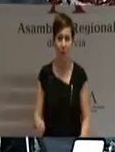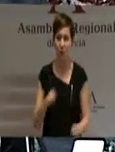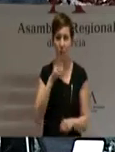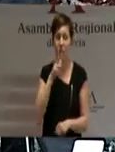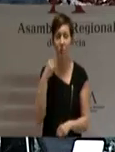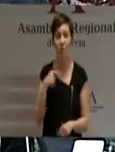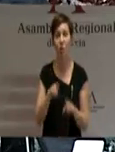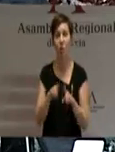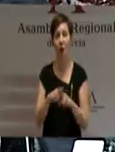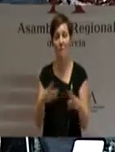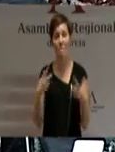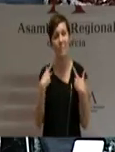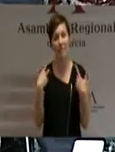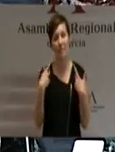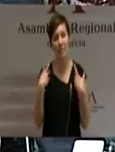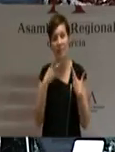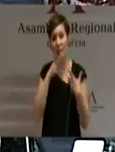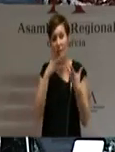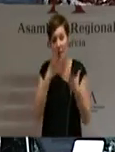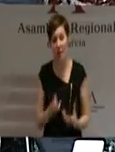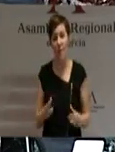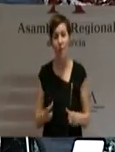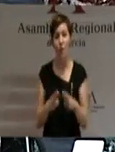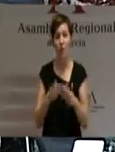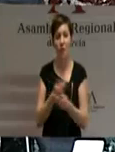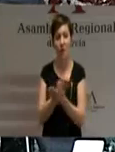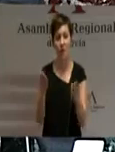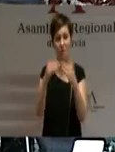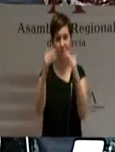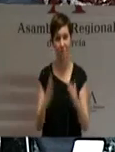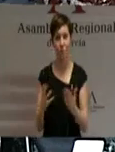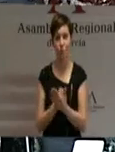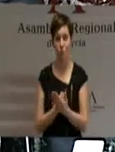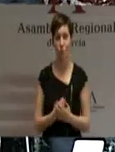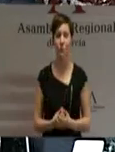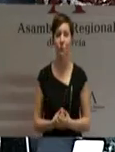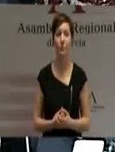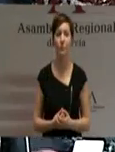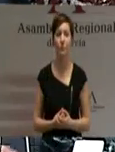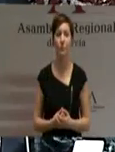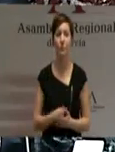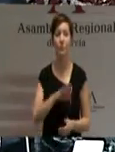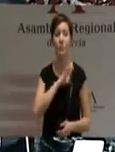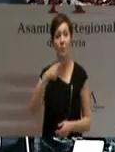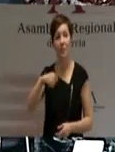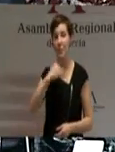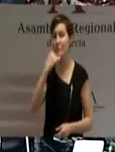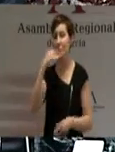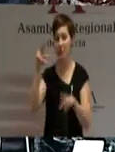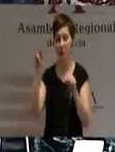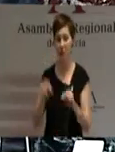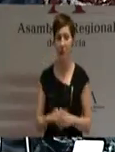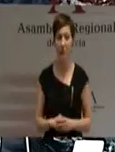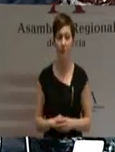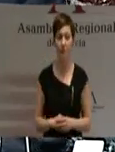las víctimas del drama sufrido en sus hogares. Señor presidente, voy terminando. El